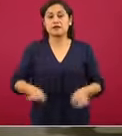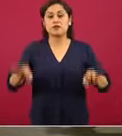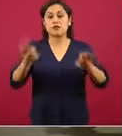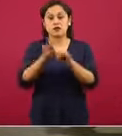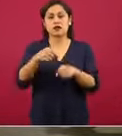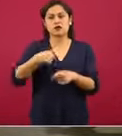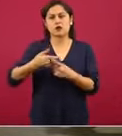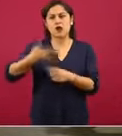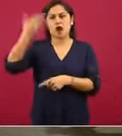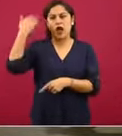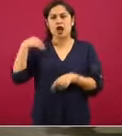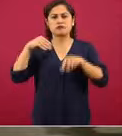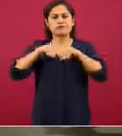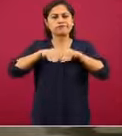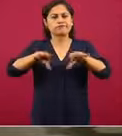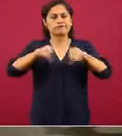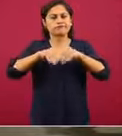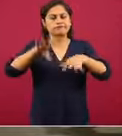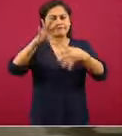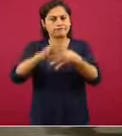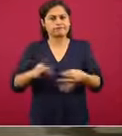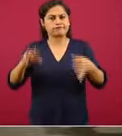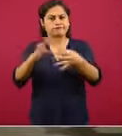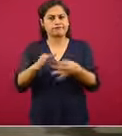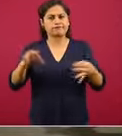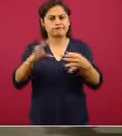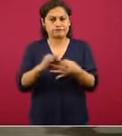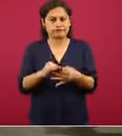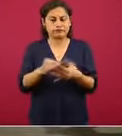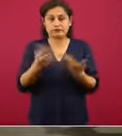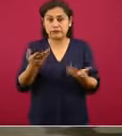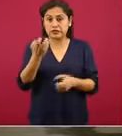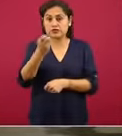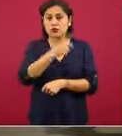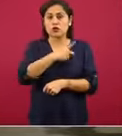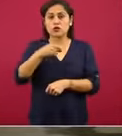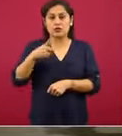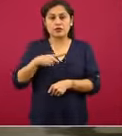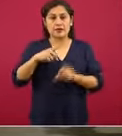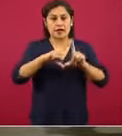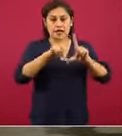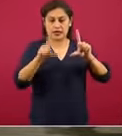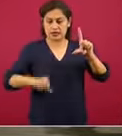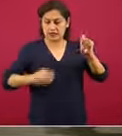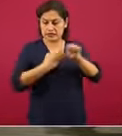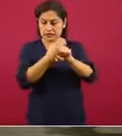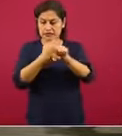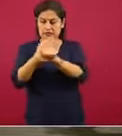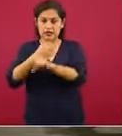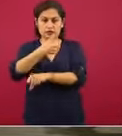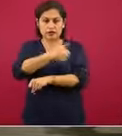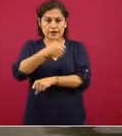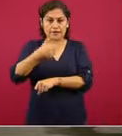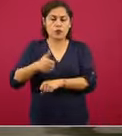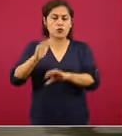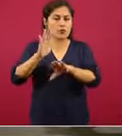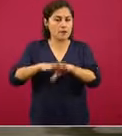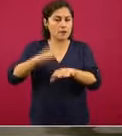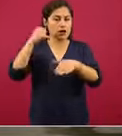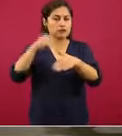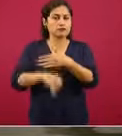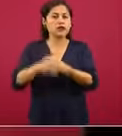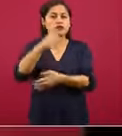he presentado, lo hemos presentado varios, en donde cada una de las entidades, especialmente en la Ciudad de México, tenemos brigadas